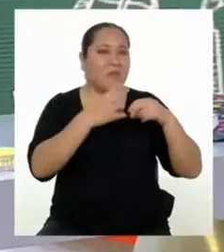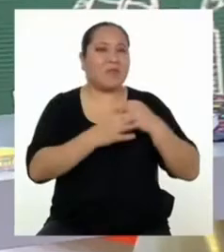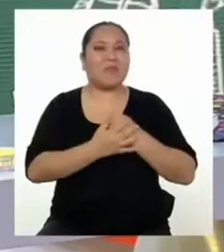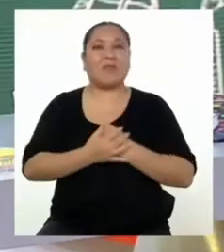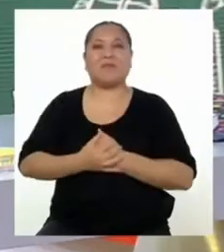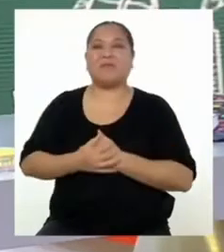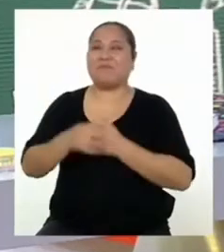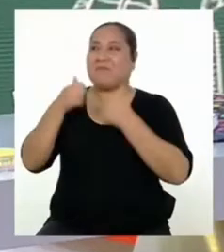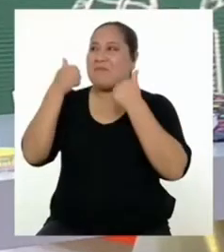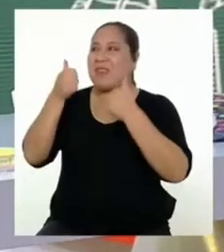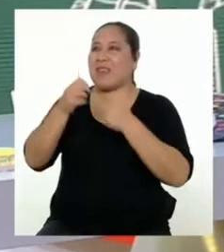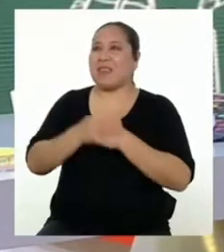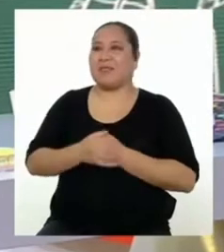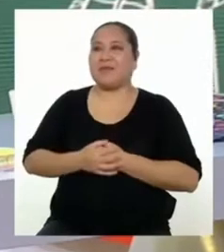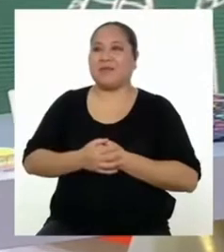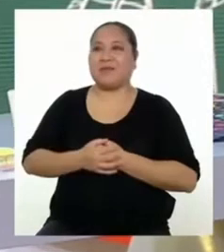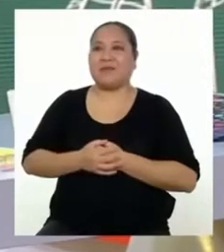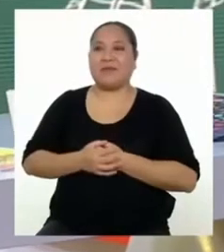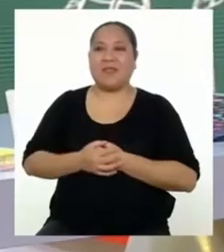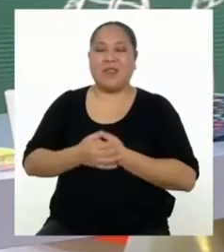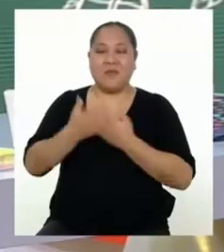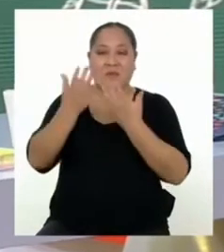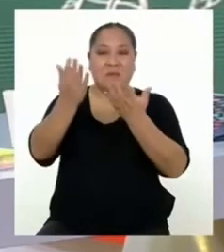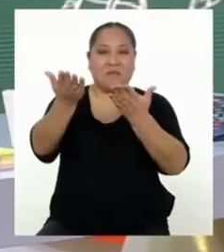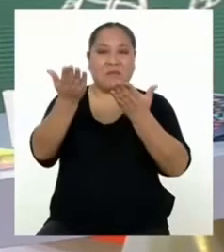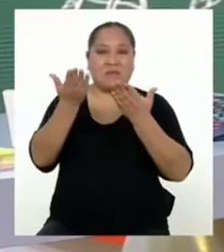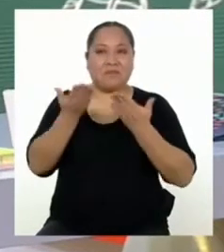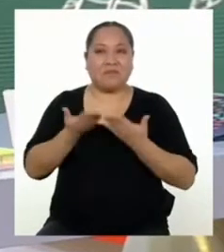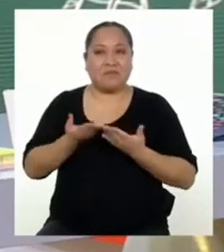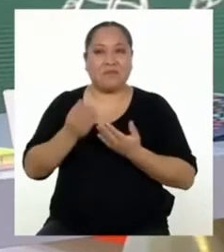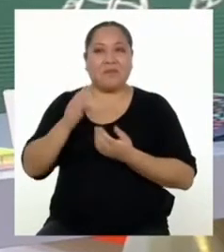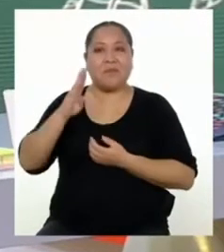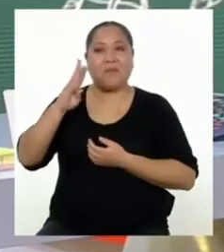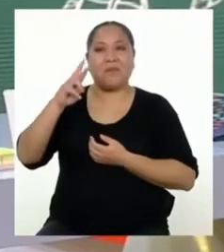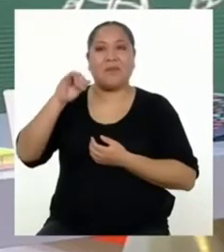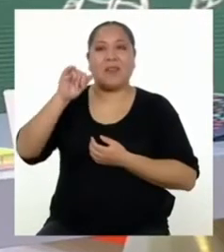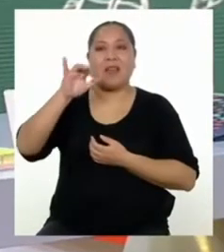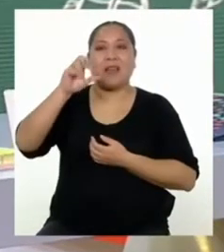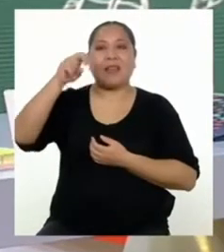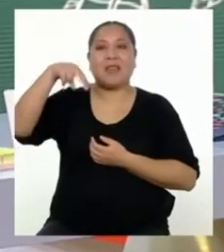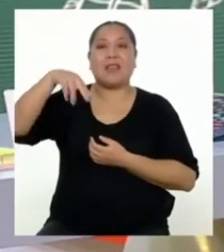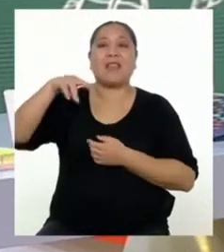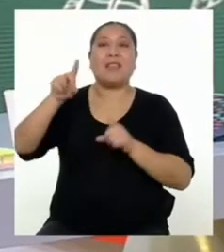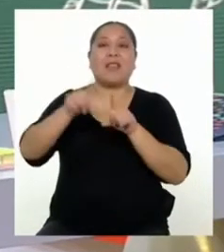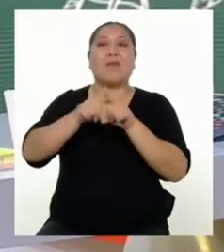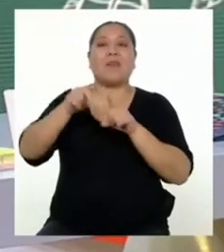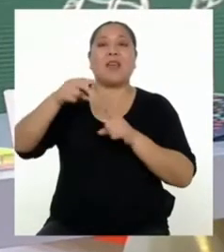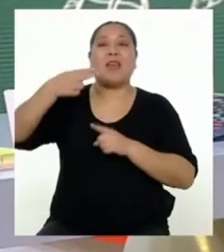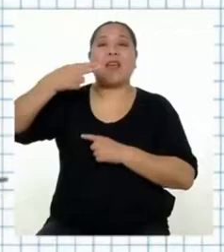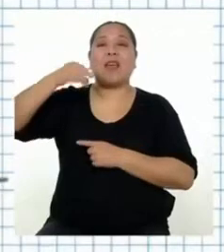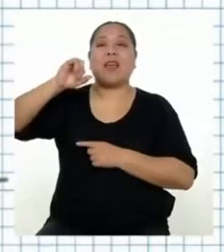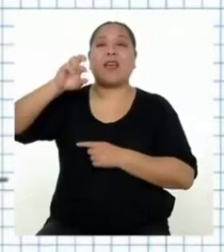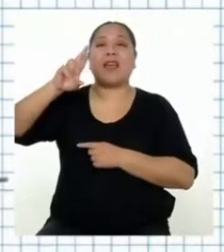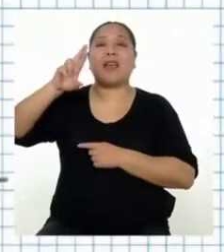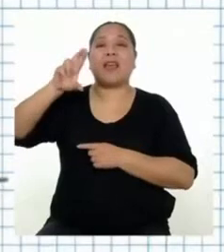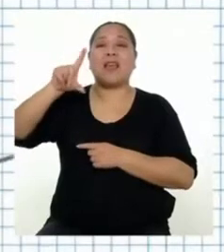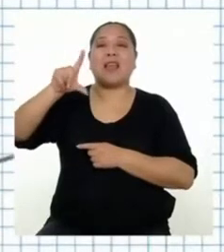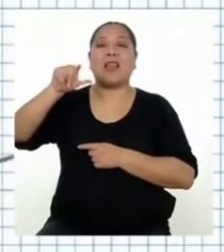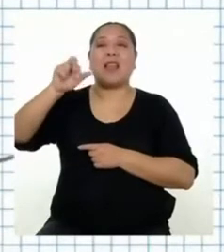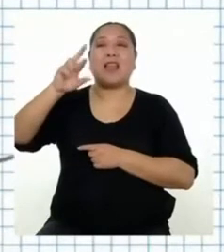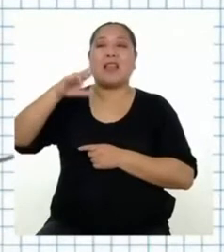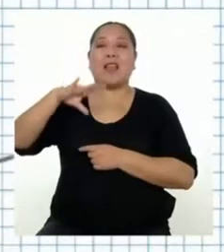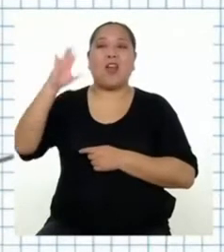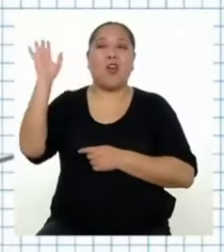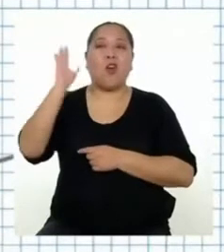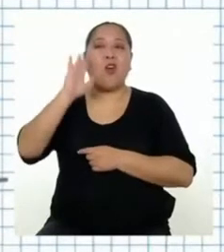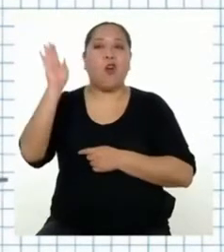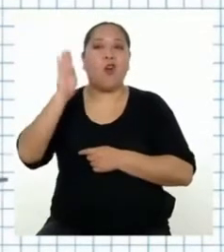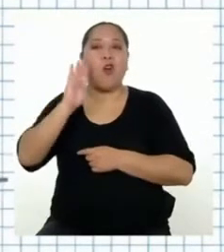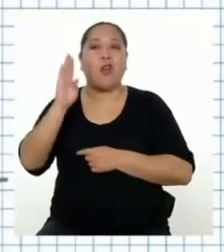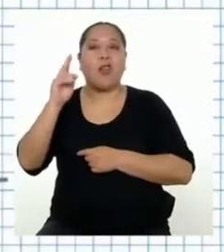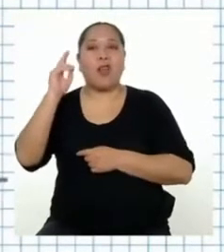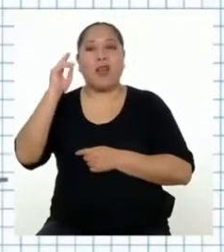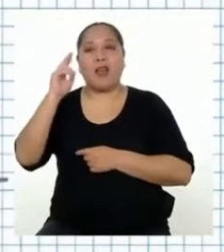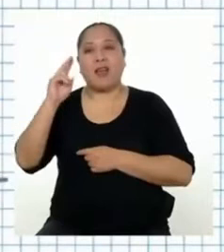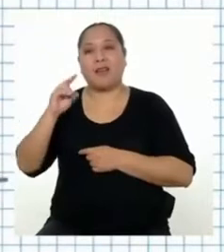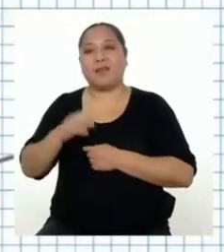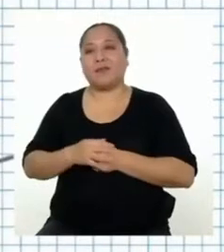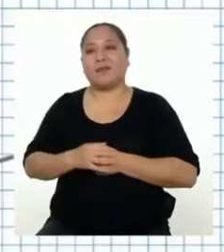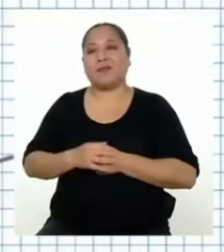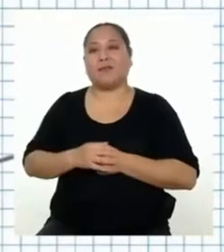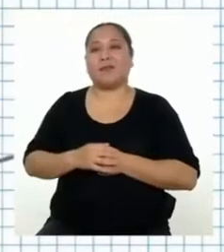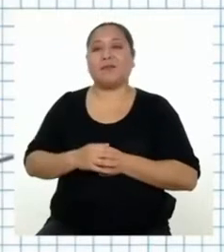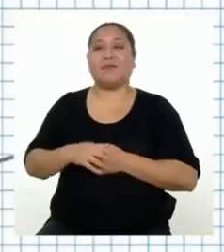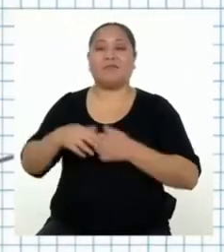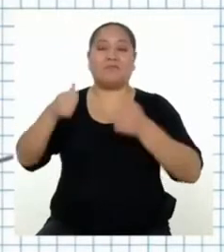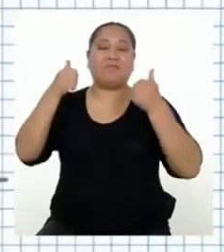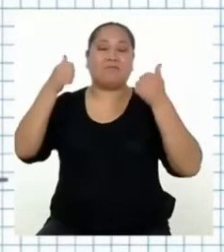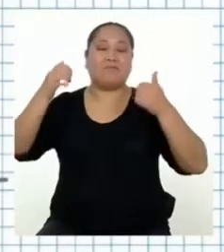verlos? ¡Genial! Entonces, démosle la bienvenida a Brian y Hillary. ¿Cómo están? Hola, Yanira. Hola, profesora.